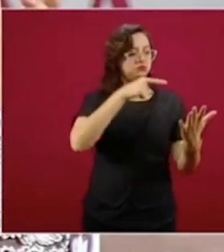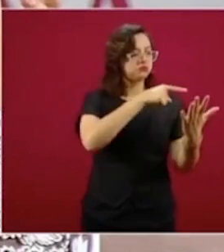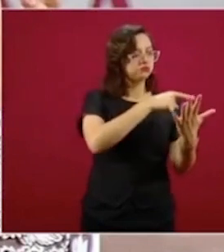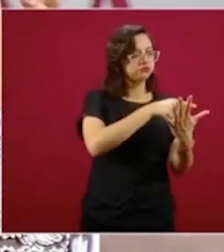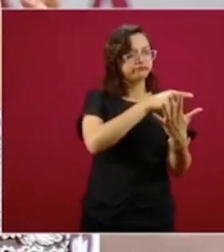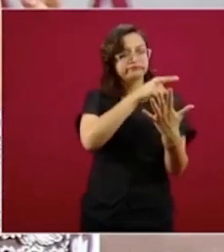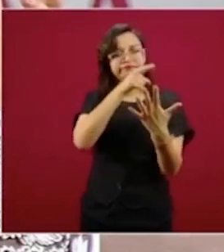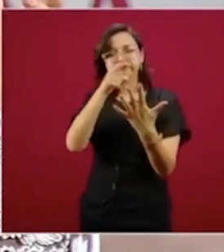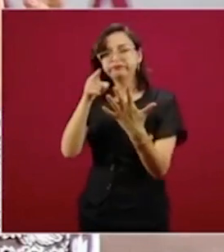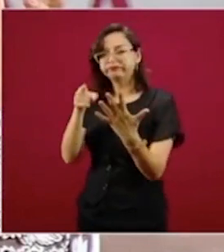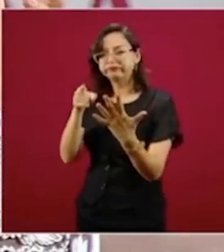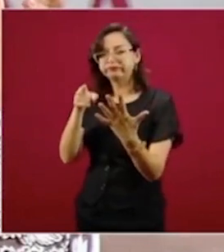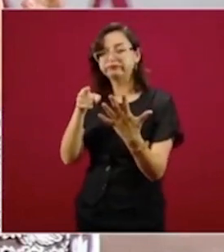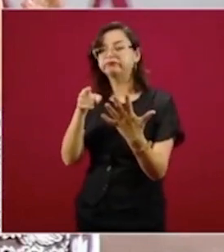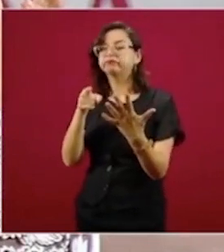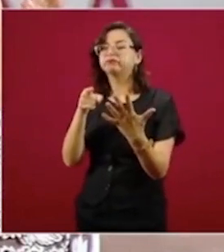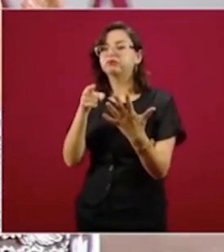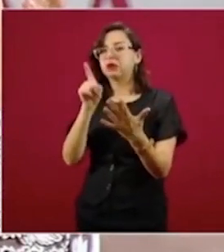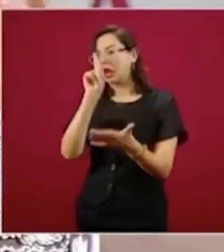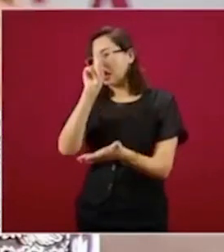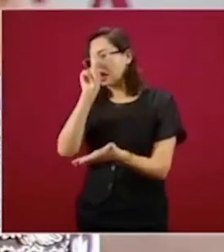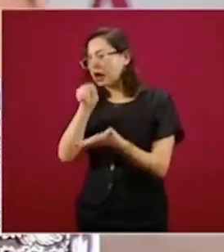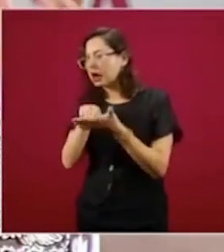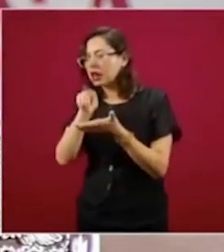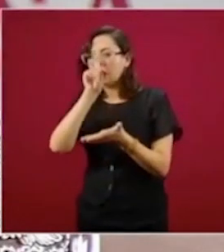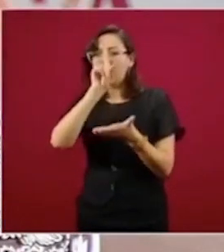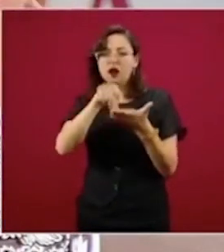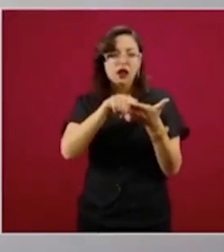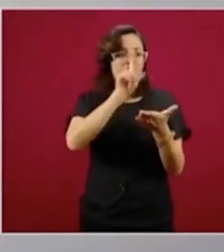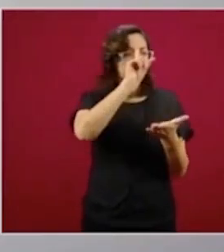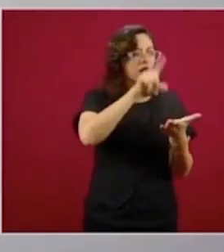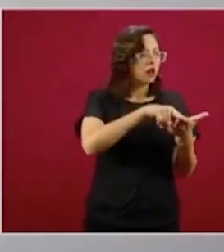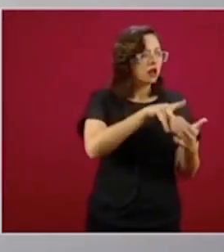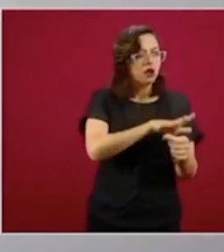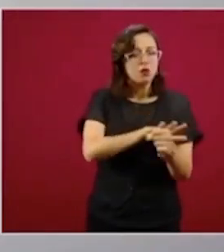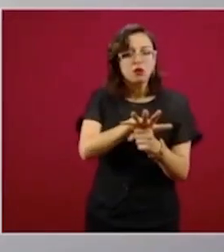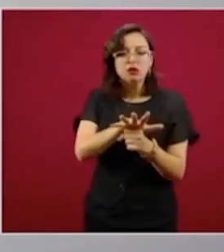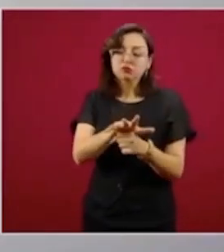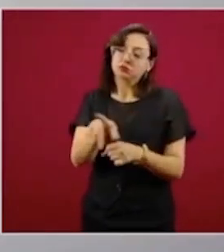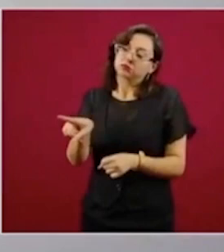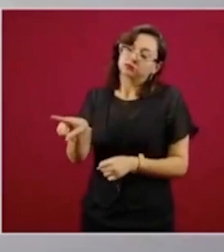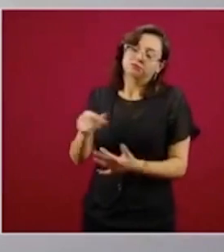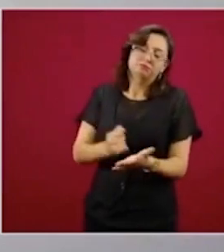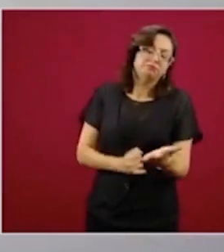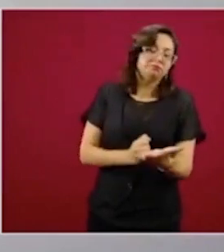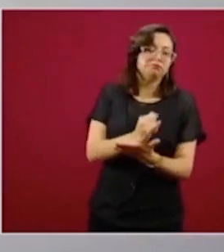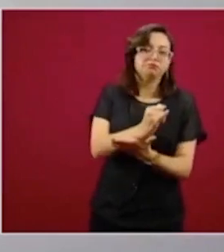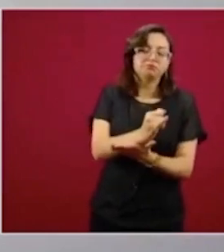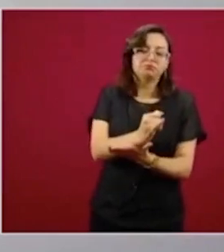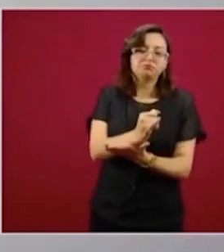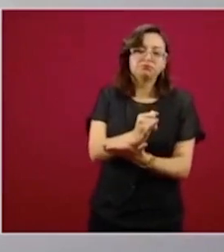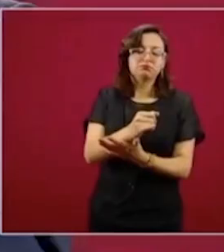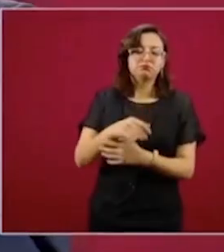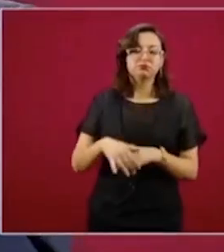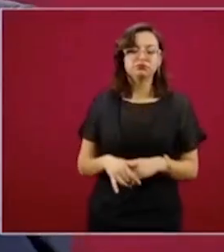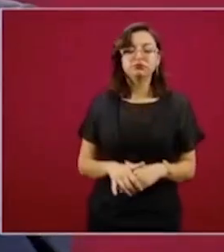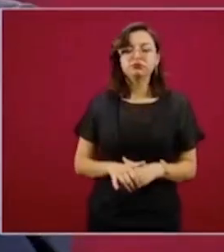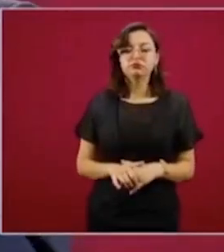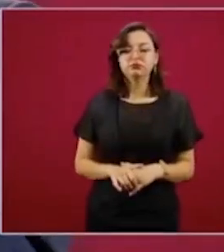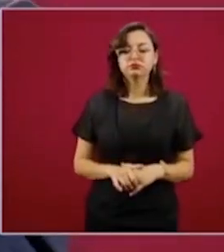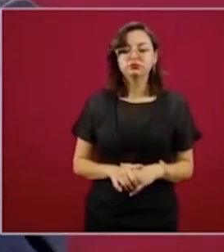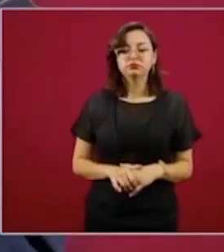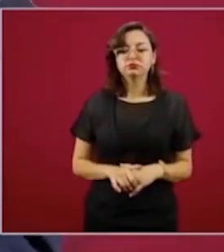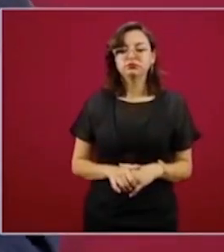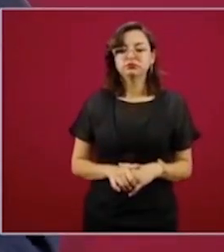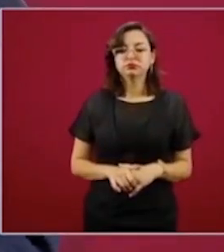como la gente en